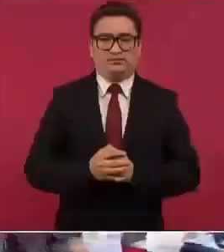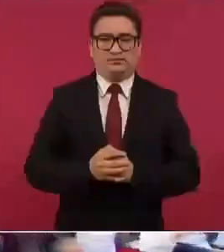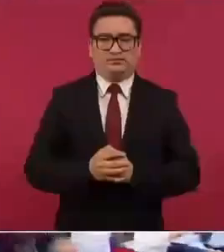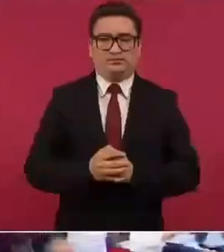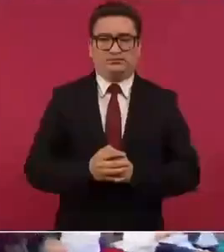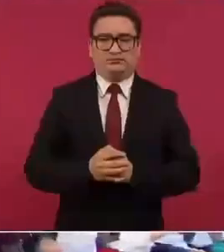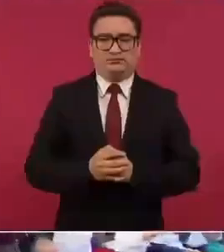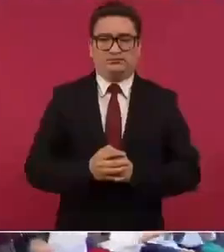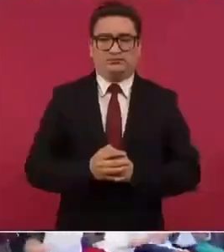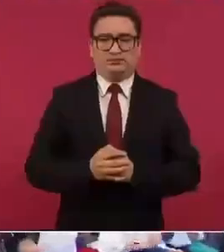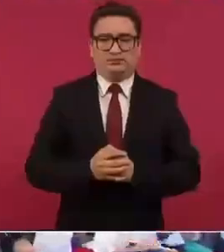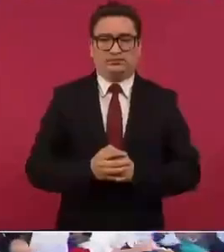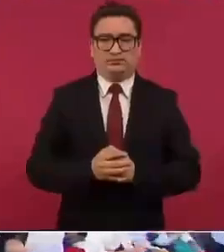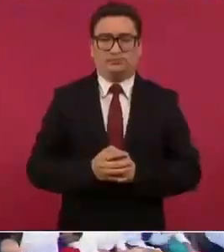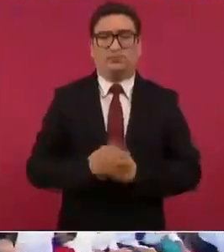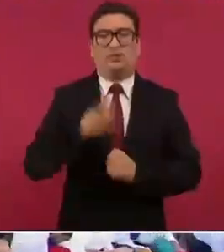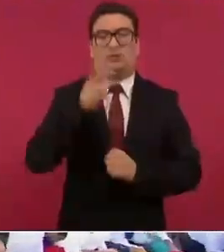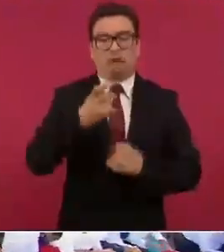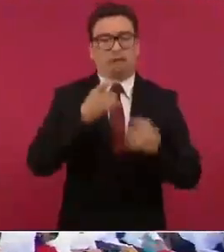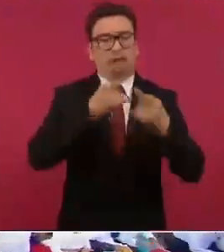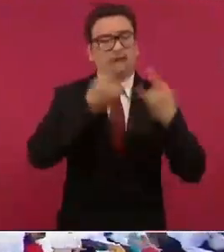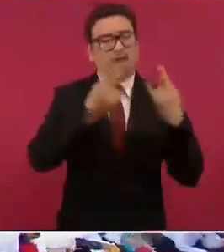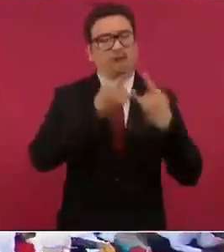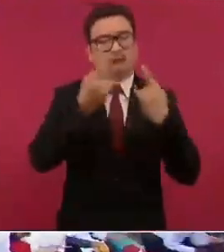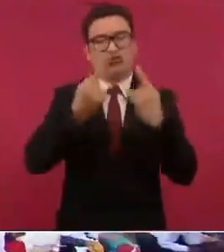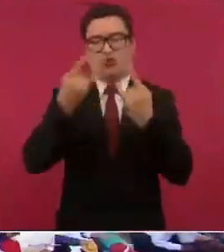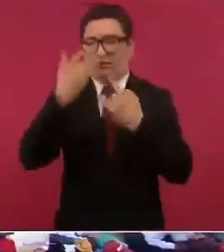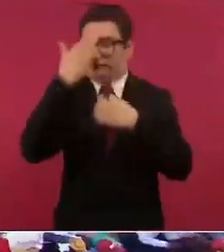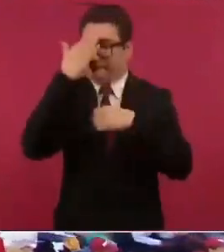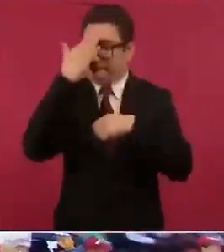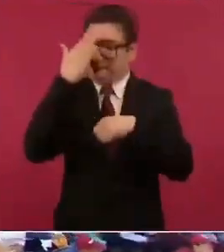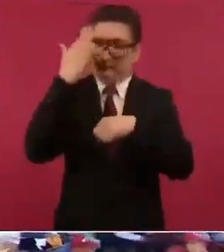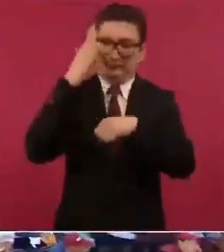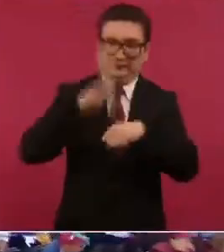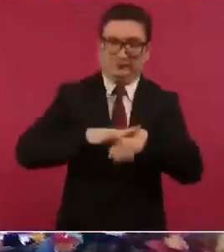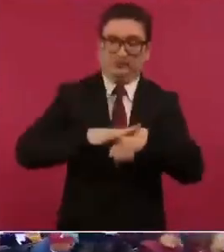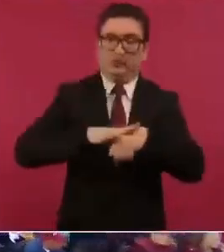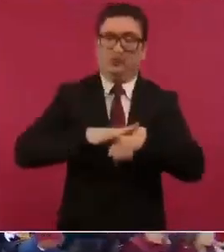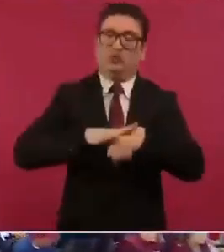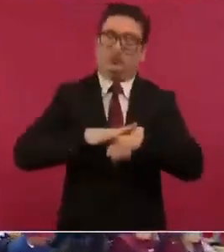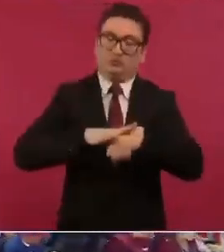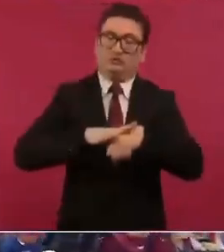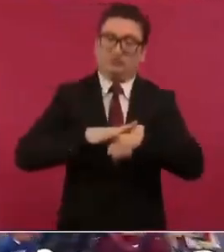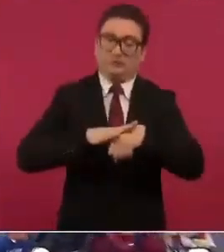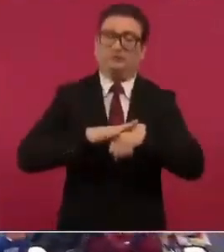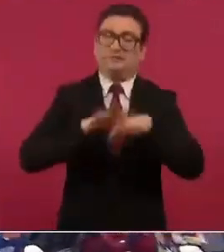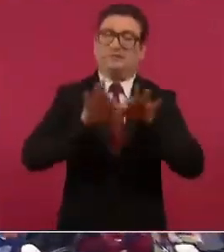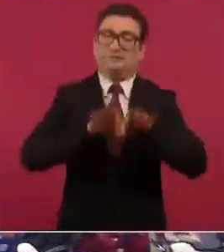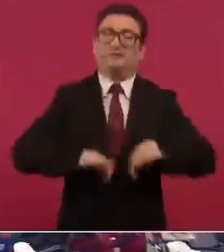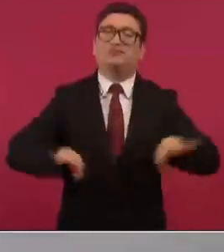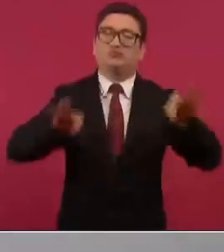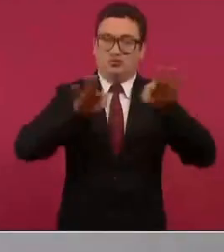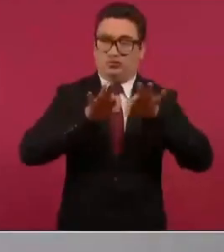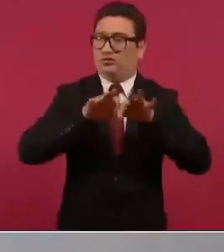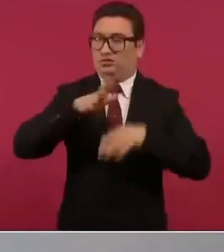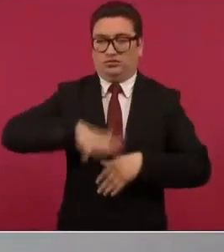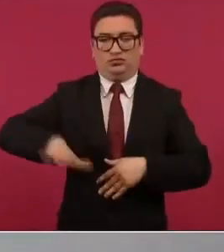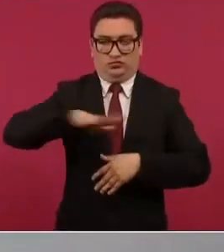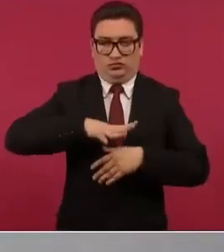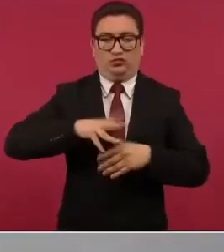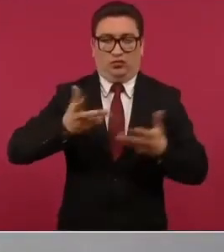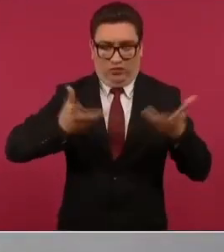la memoria histórica es parte de nuestro quehacer político